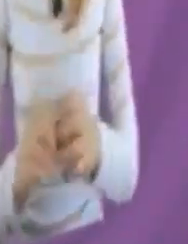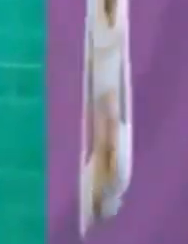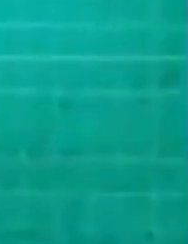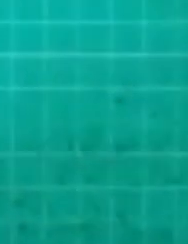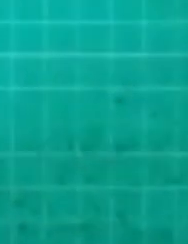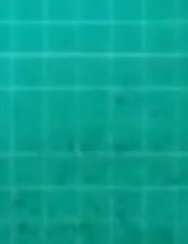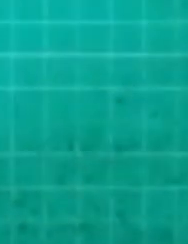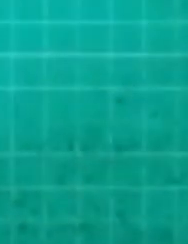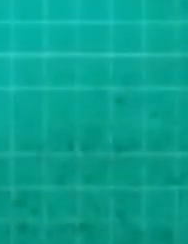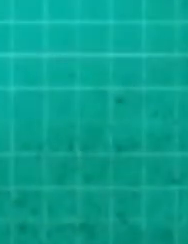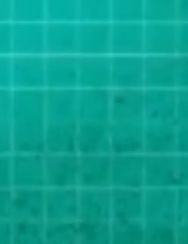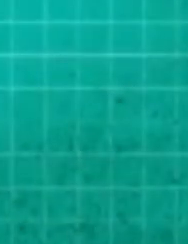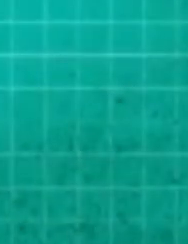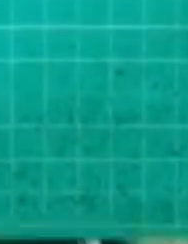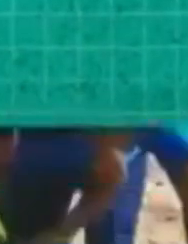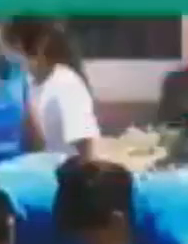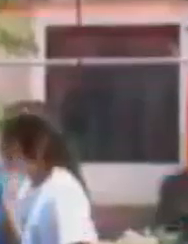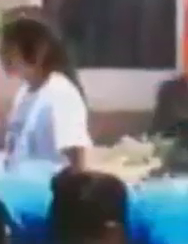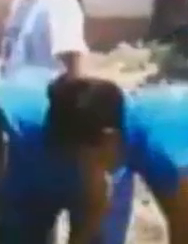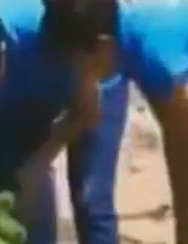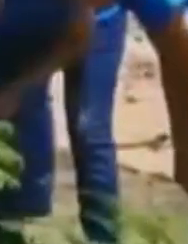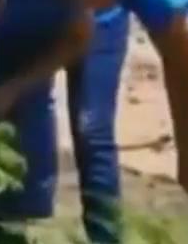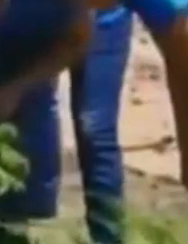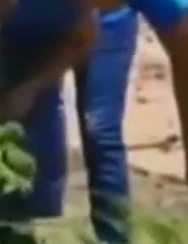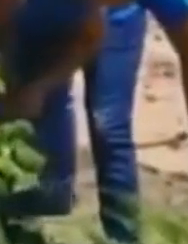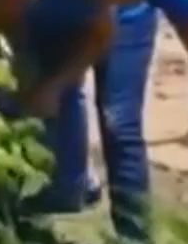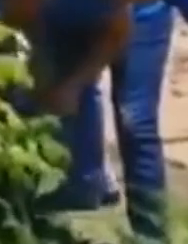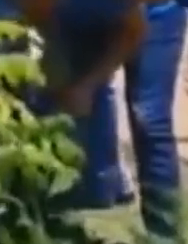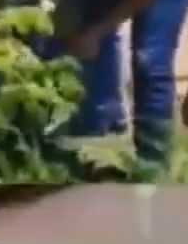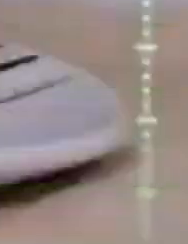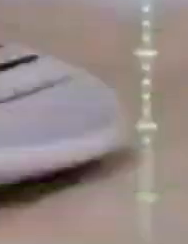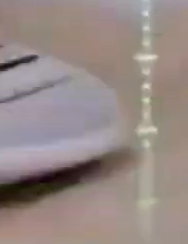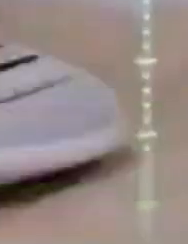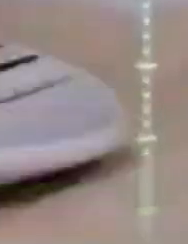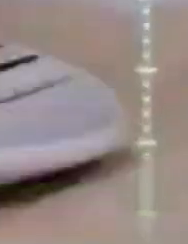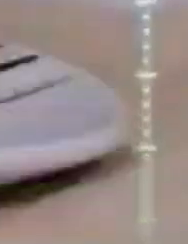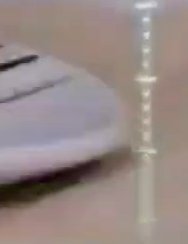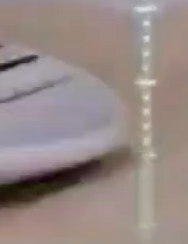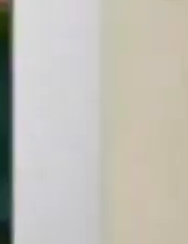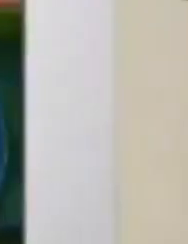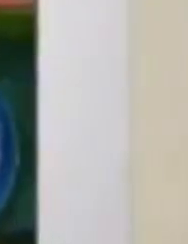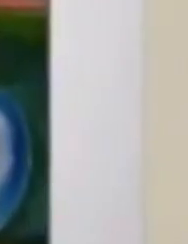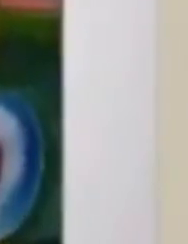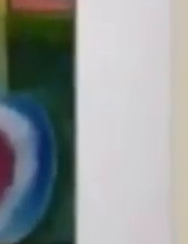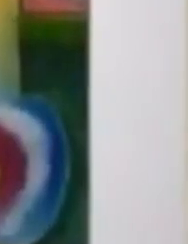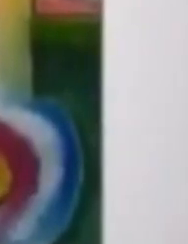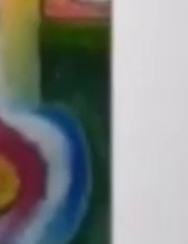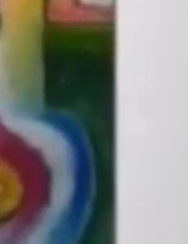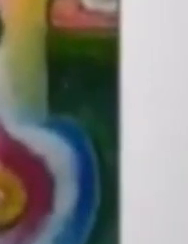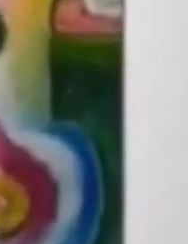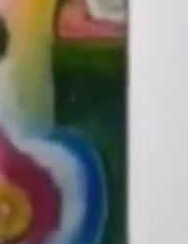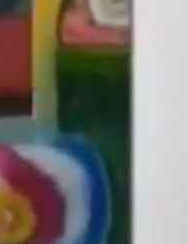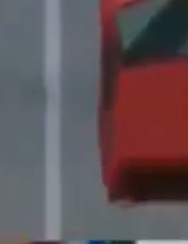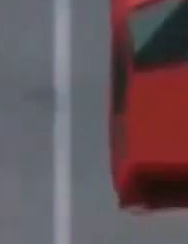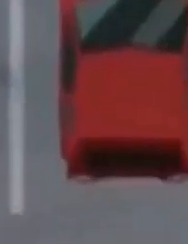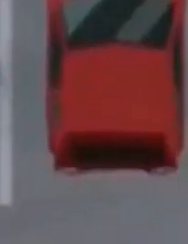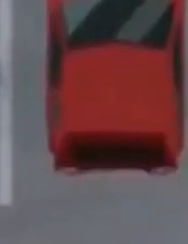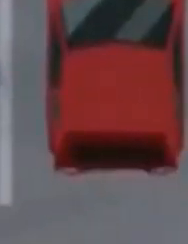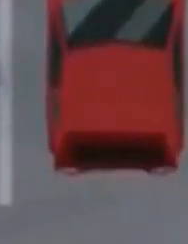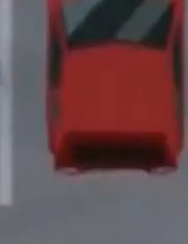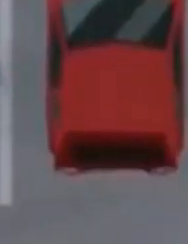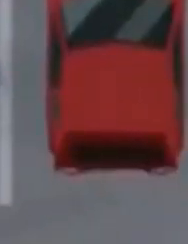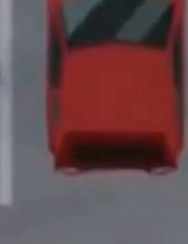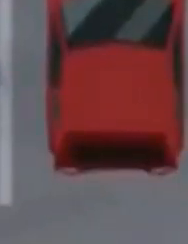verán a continuación son de repaso de los aprendizajes del ciclo escolar anterior. Por ello verán que se les